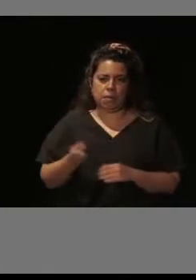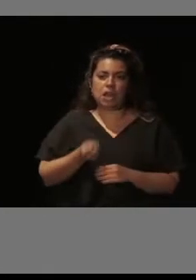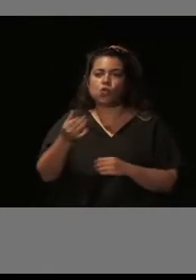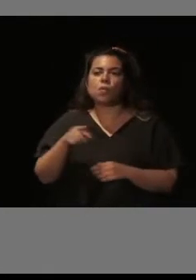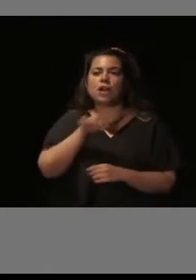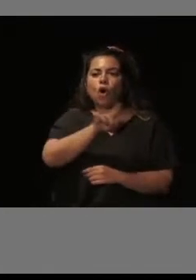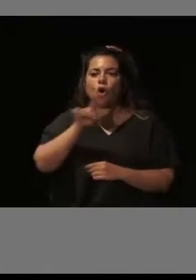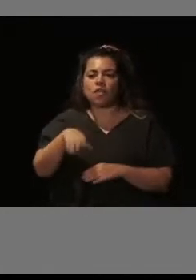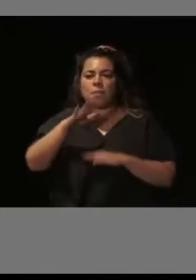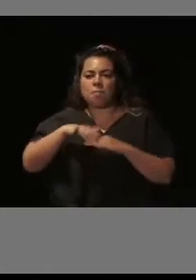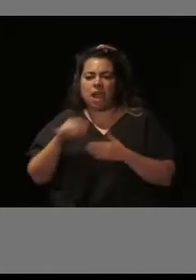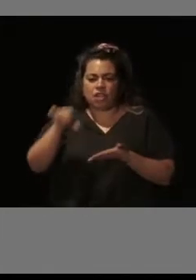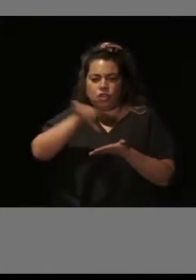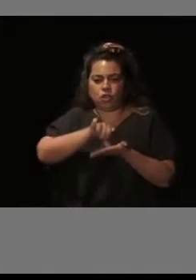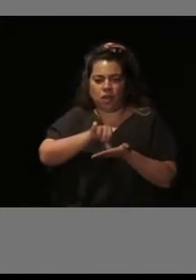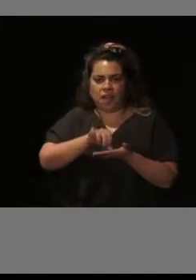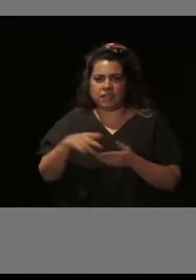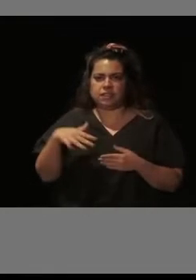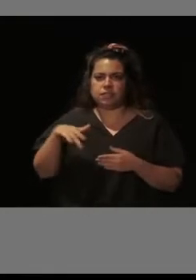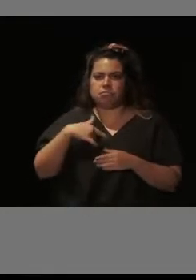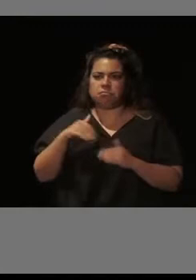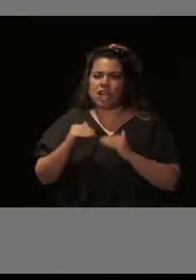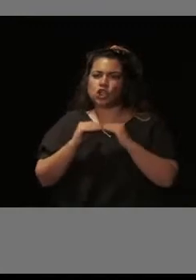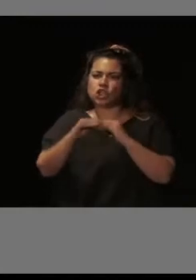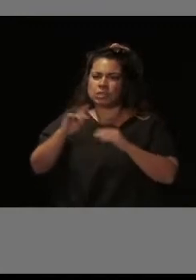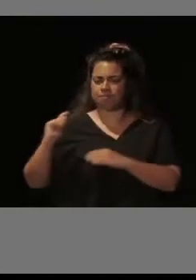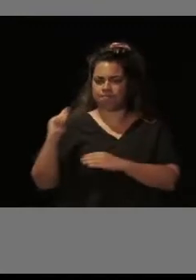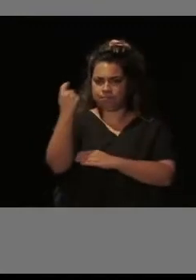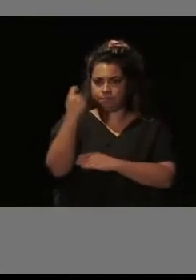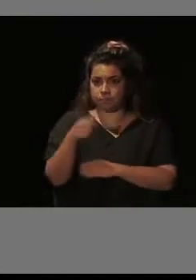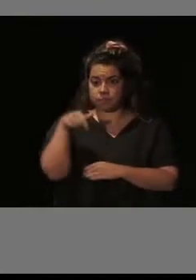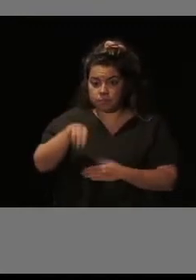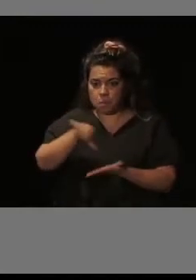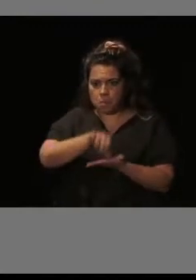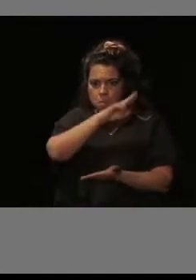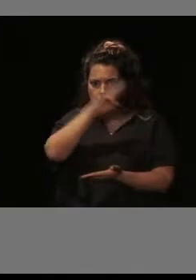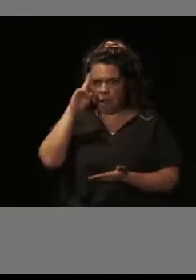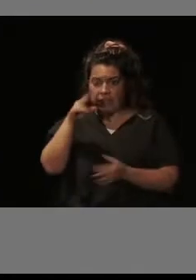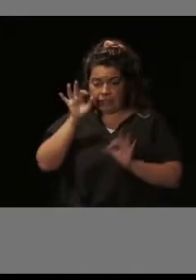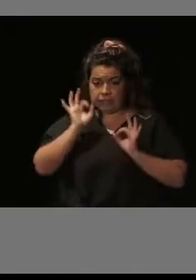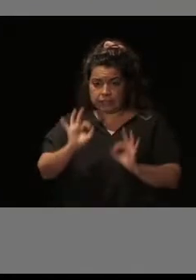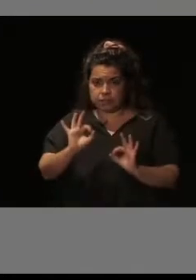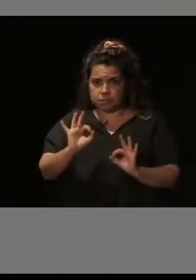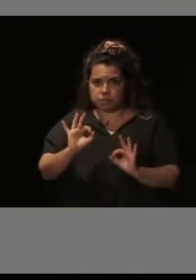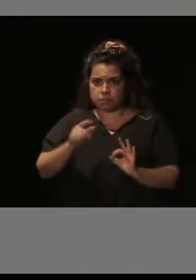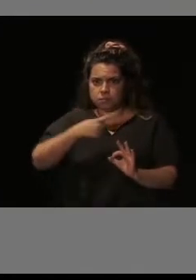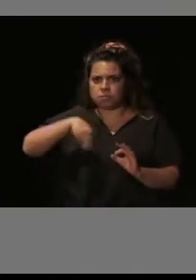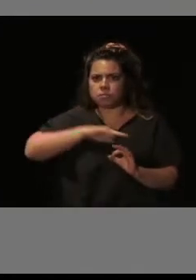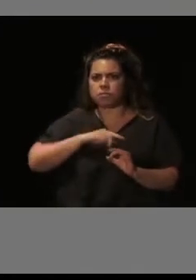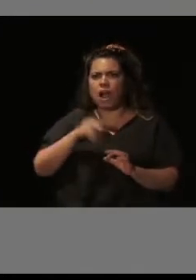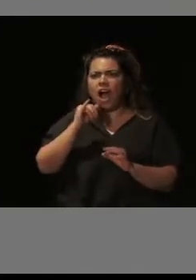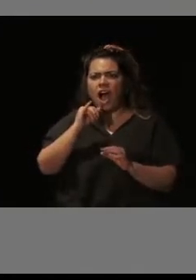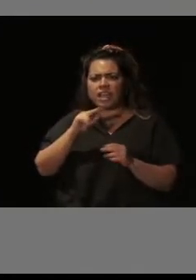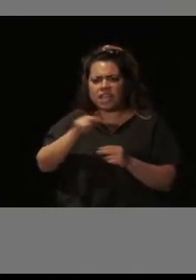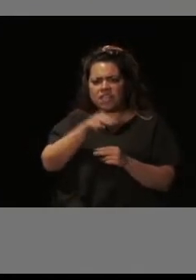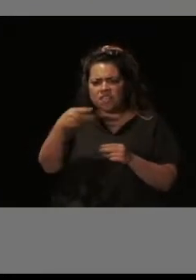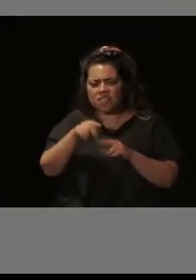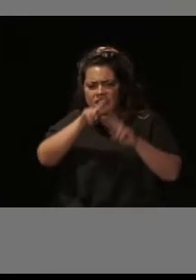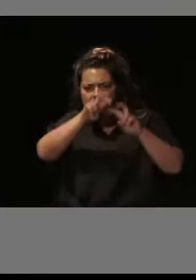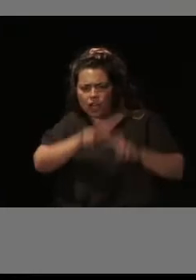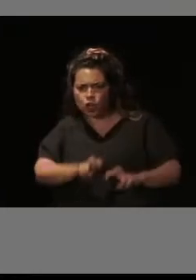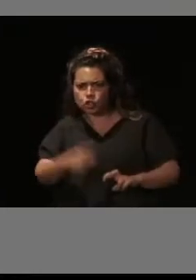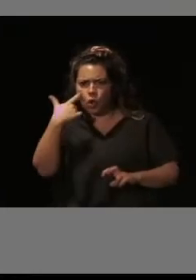ciudades y comunidades sostenibles. En Madrid, además, concretamente, realizamos un diagnóstico sobre las